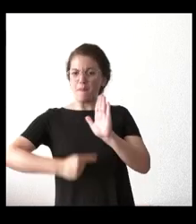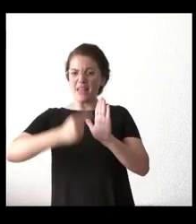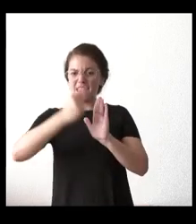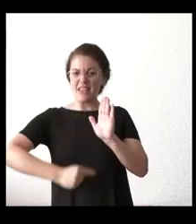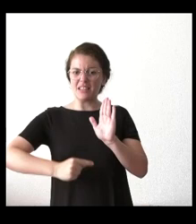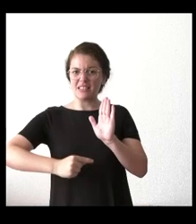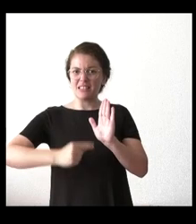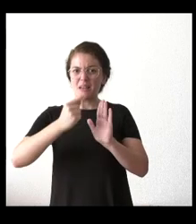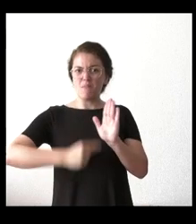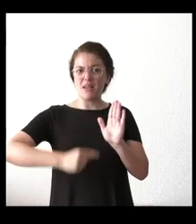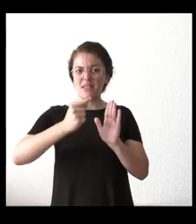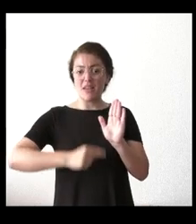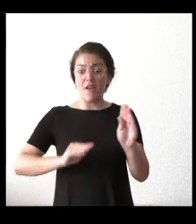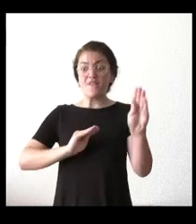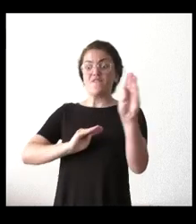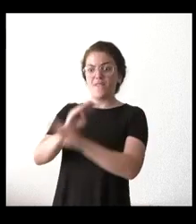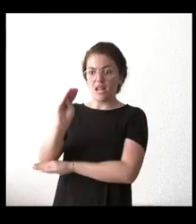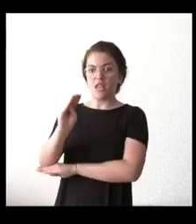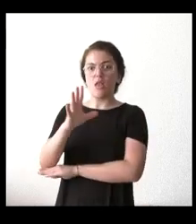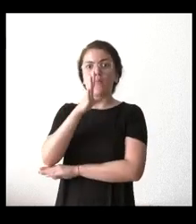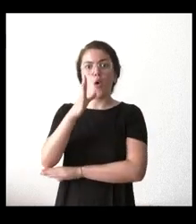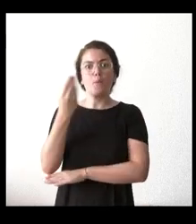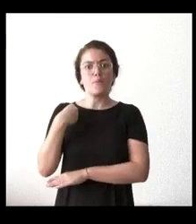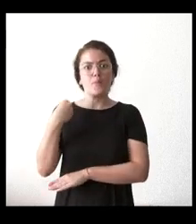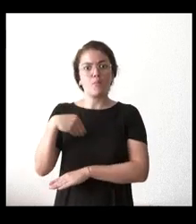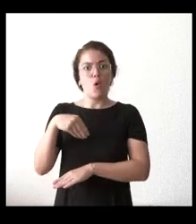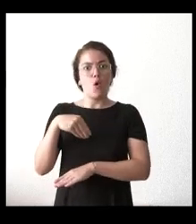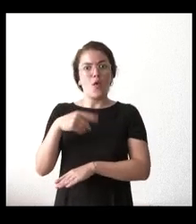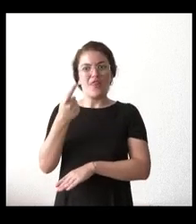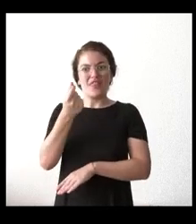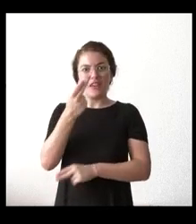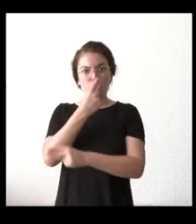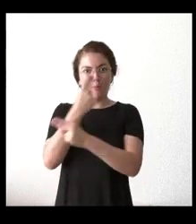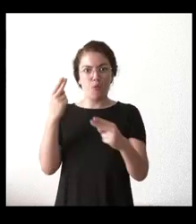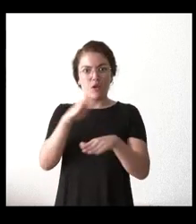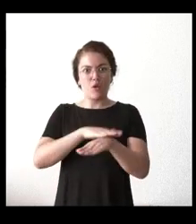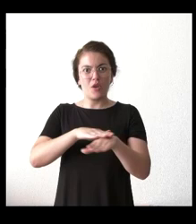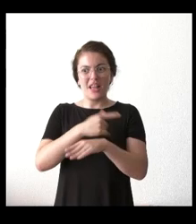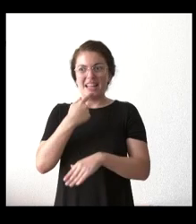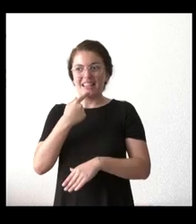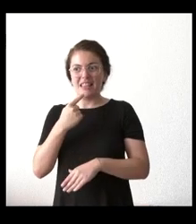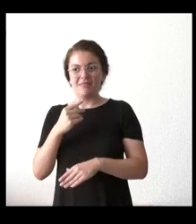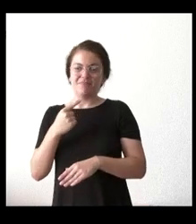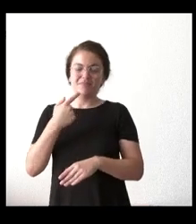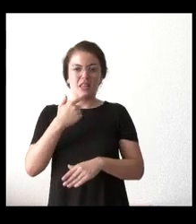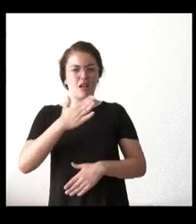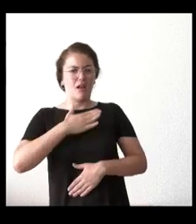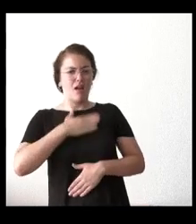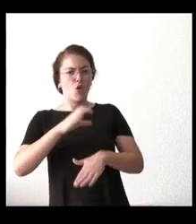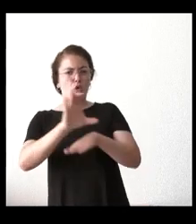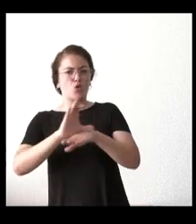Junta, que se van a financiar con dinero autonómico del Gobierno, atribuyéndola solo a las consejerías de Vox, eso por un lado? Y luego les quería